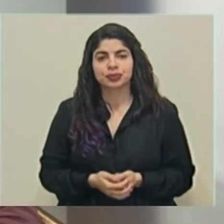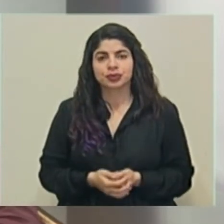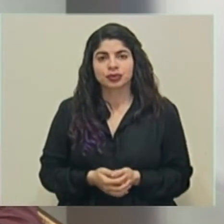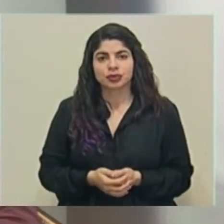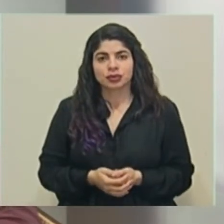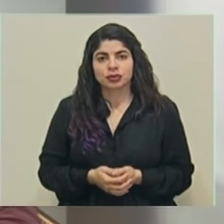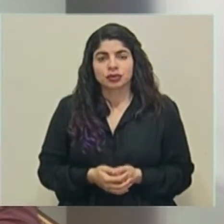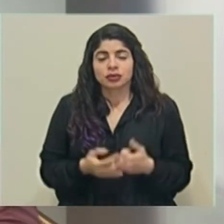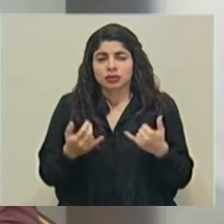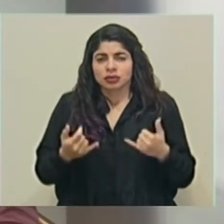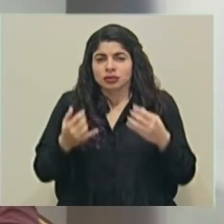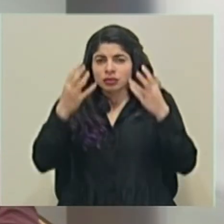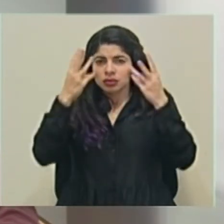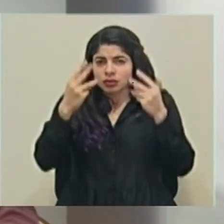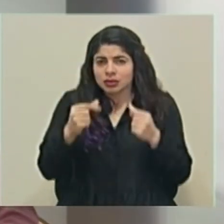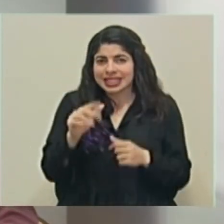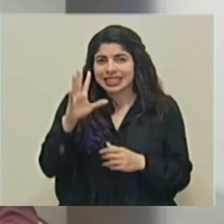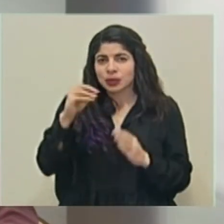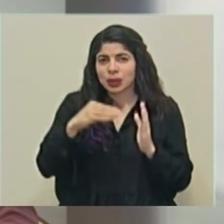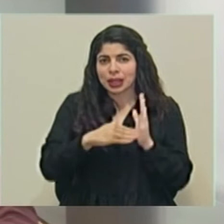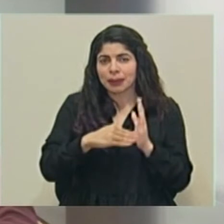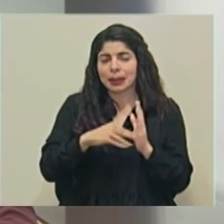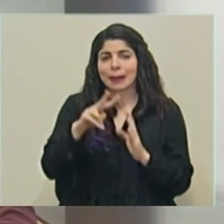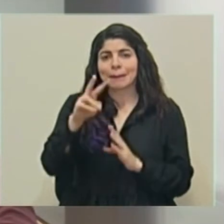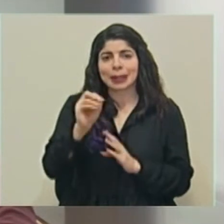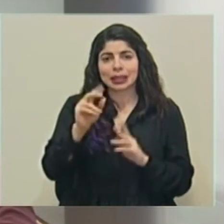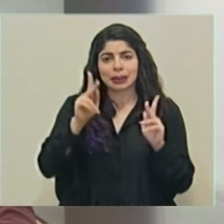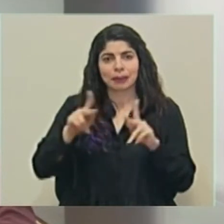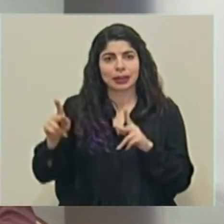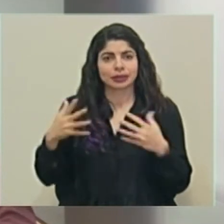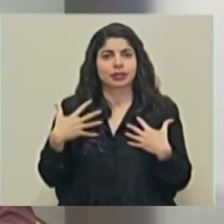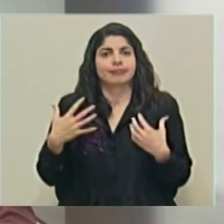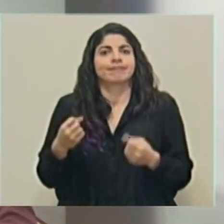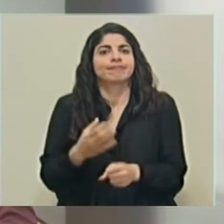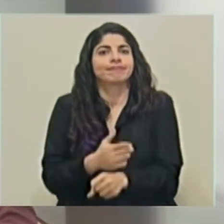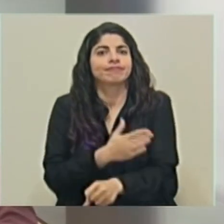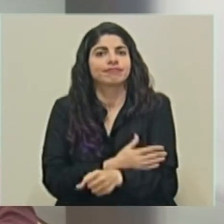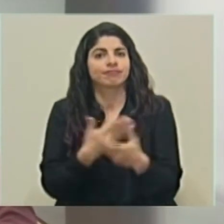Se contabilizan 50,020 personas recuperadas.